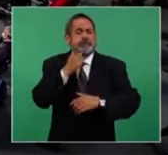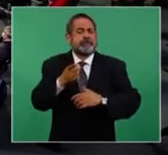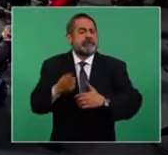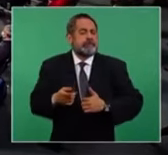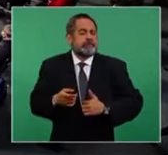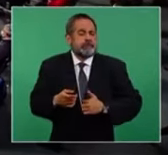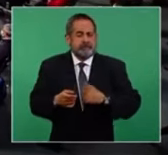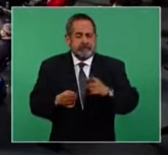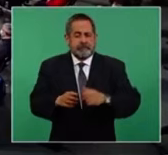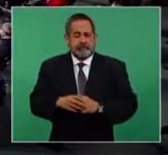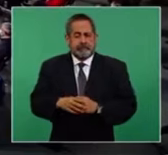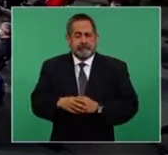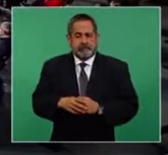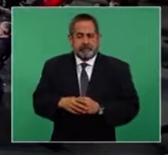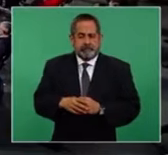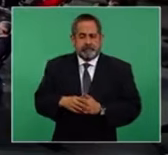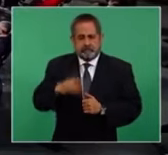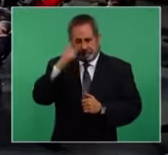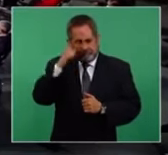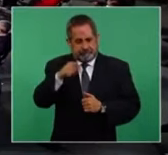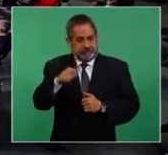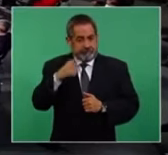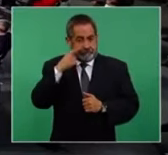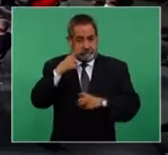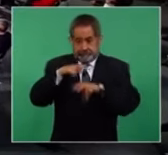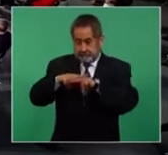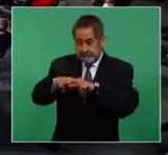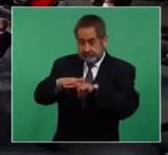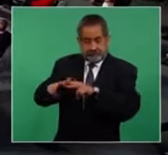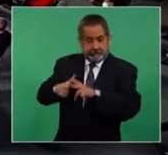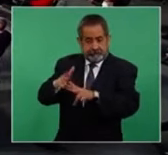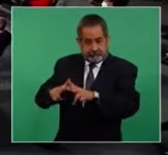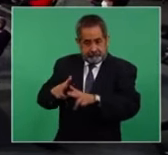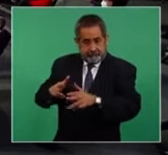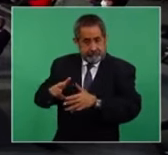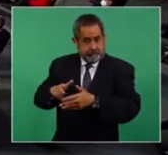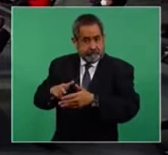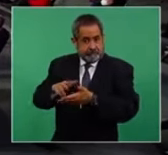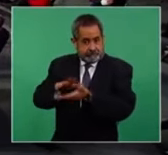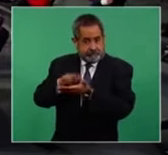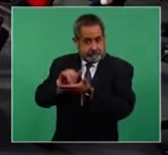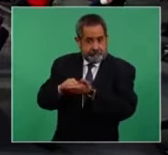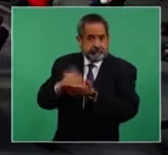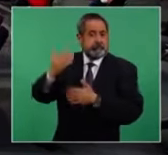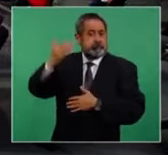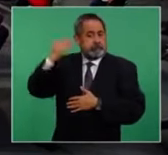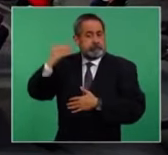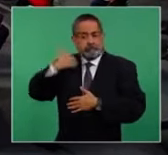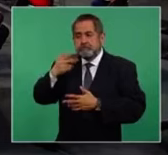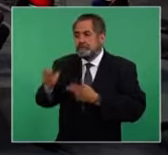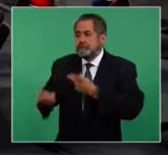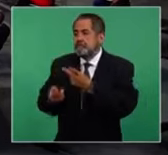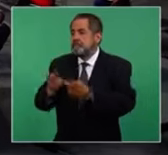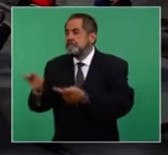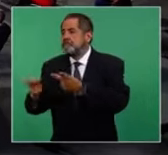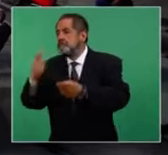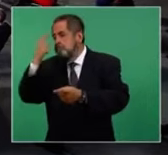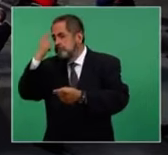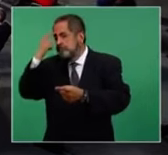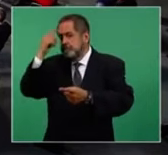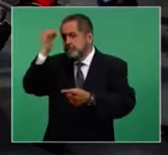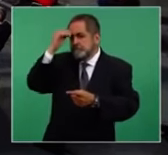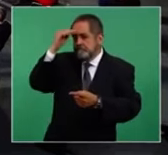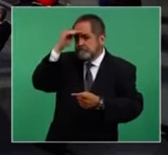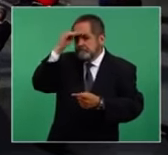Porque para construir el Tren Maya se hicieron consultas y ustedes pueden